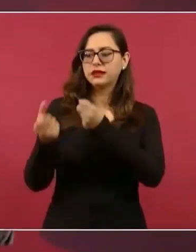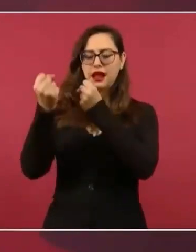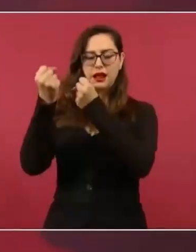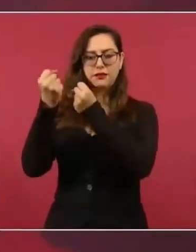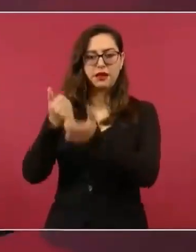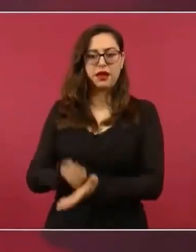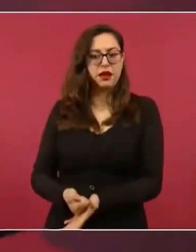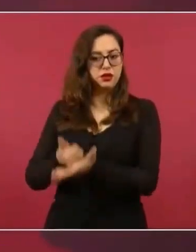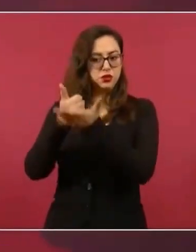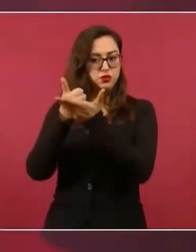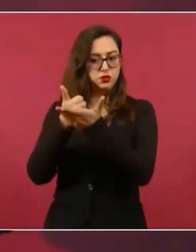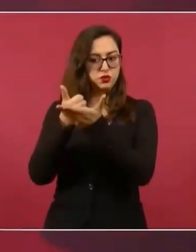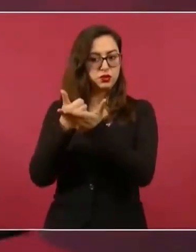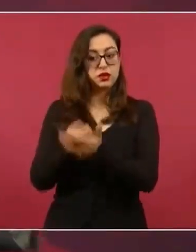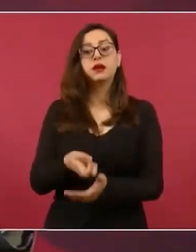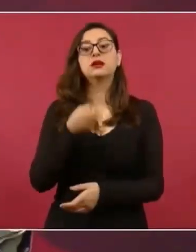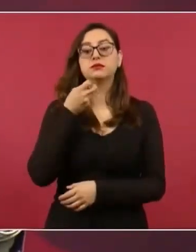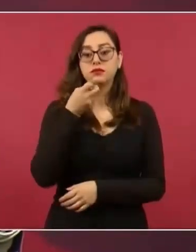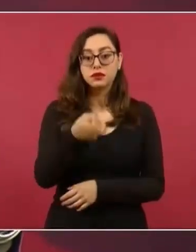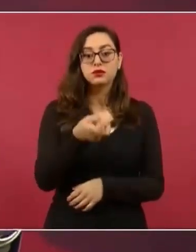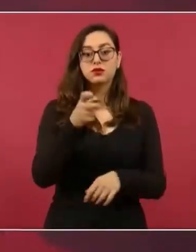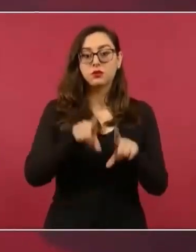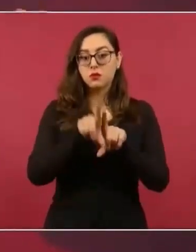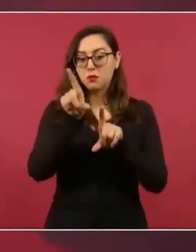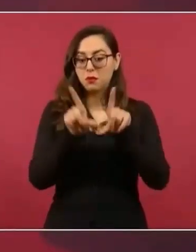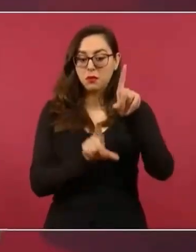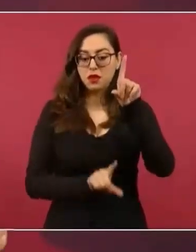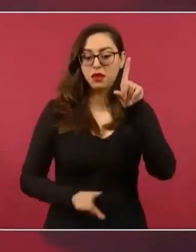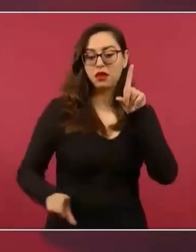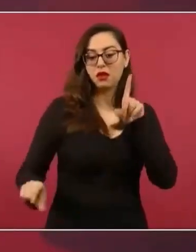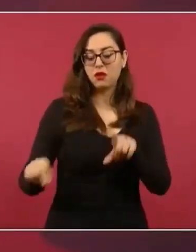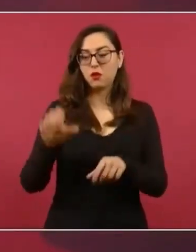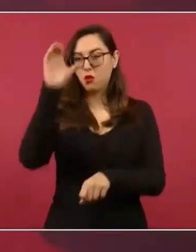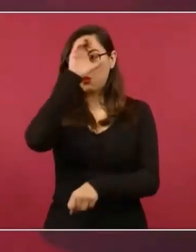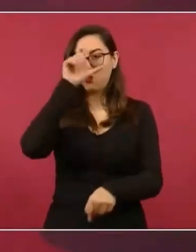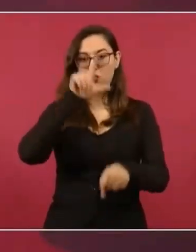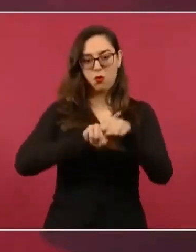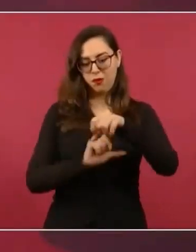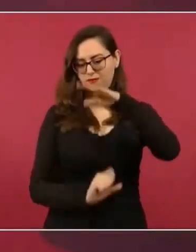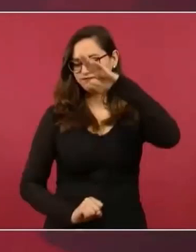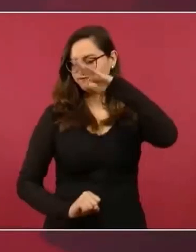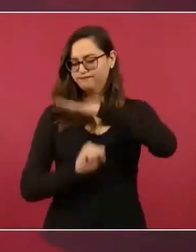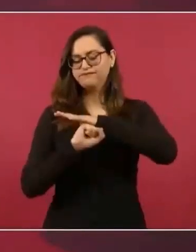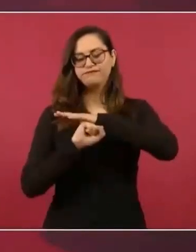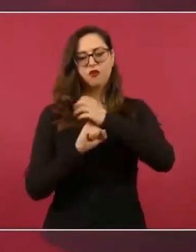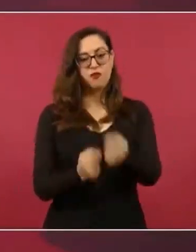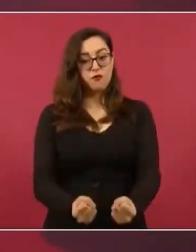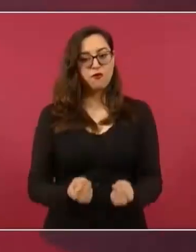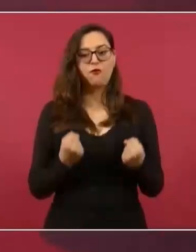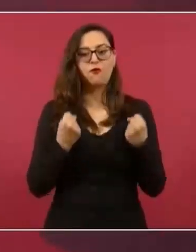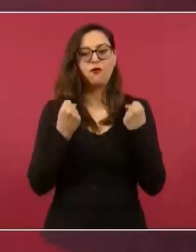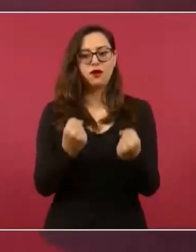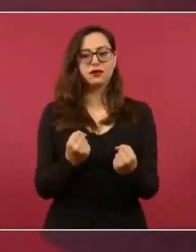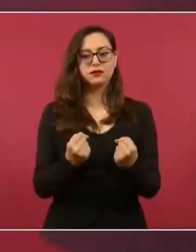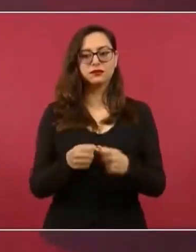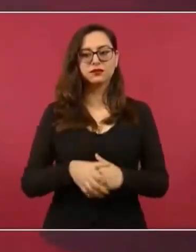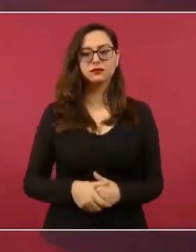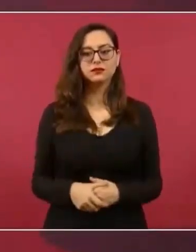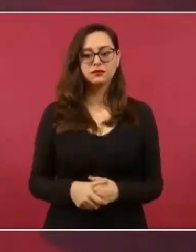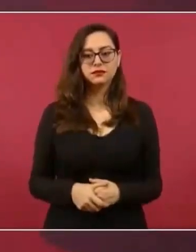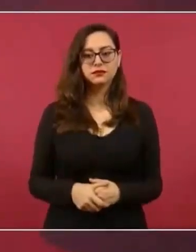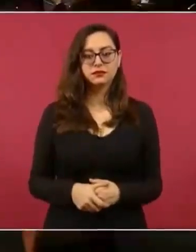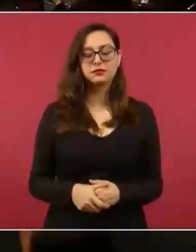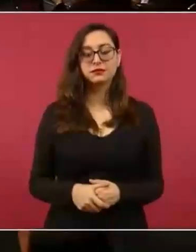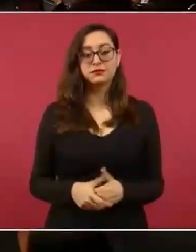Eso es lo que nos ha dado la fortaleza, esa grandeza cultural. Y por